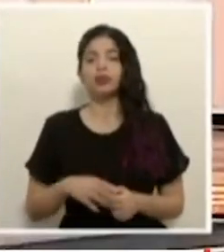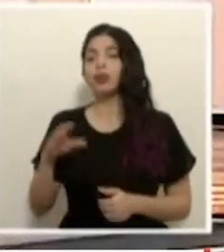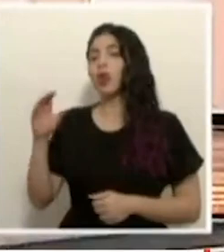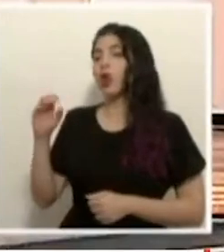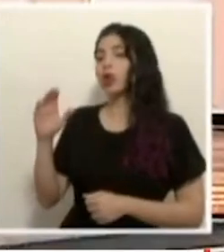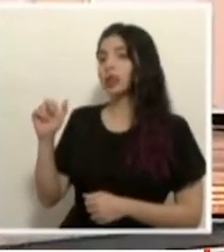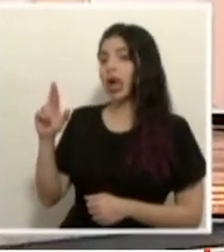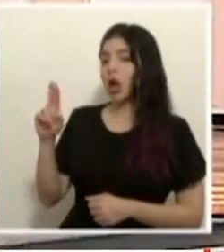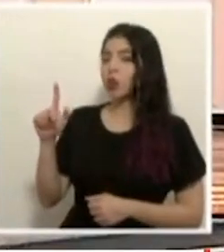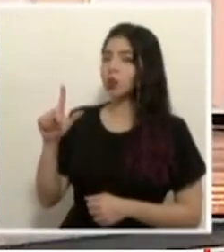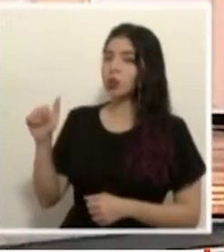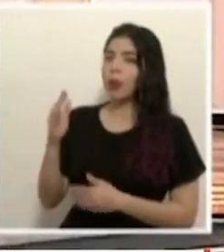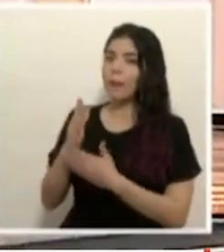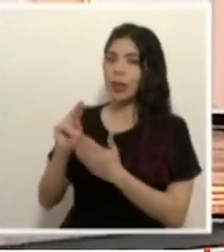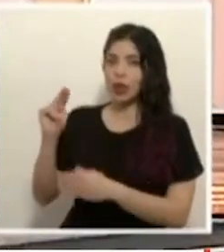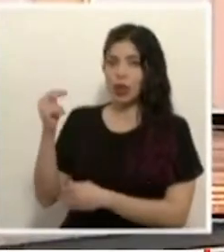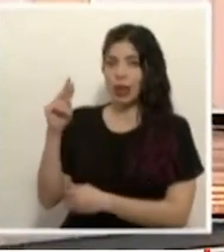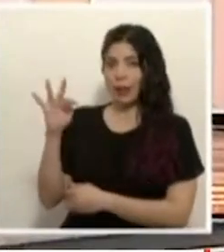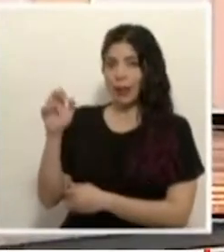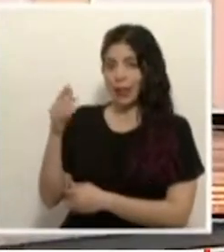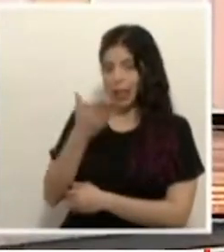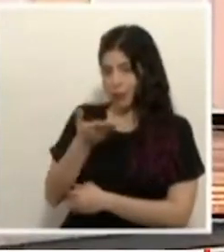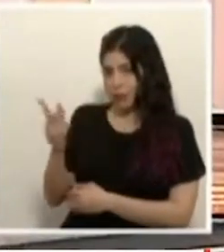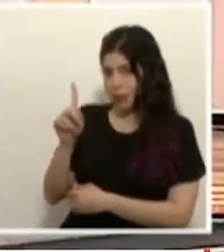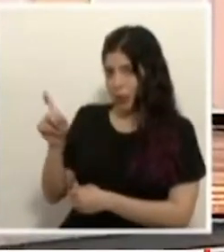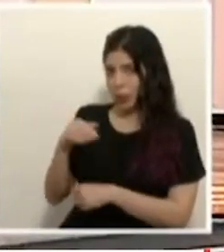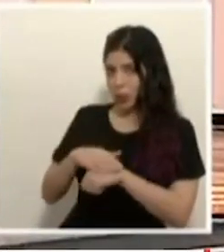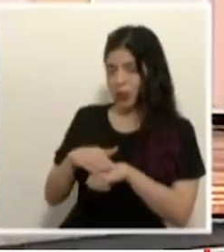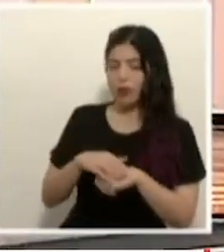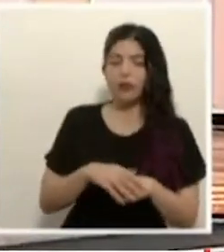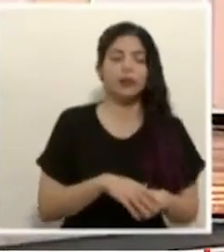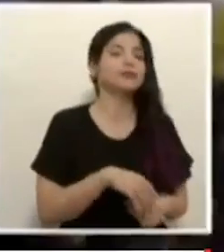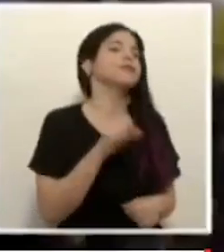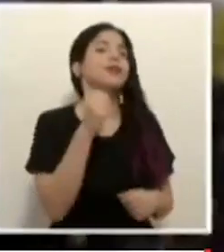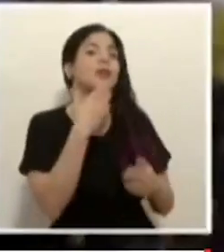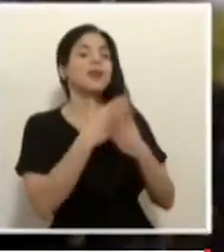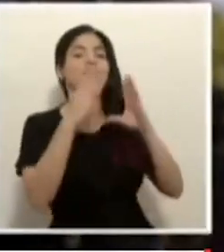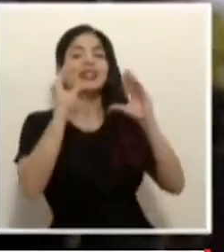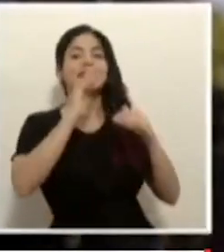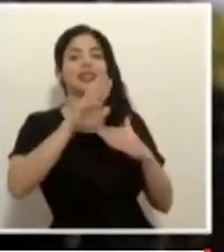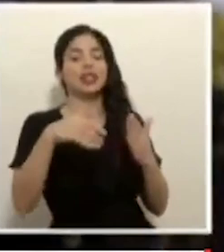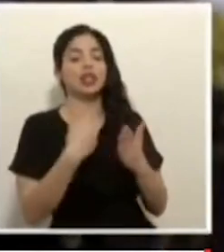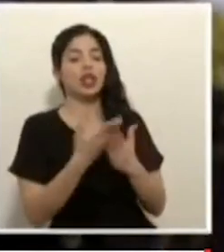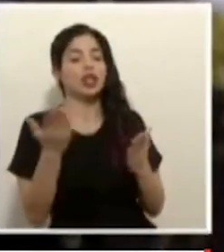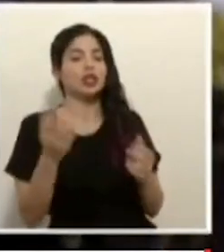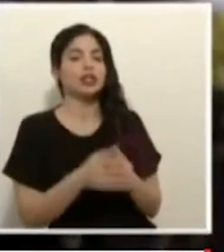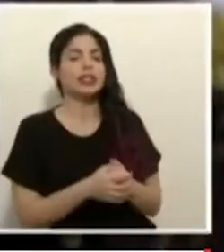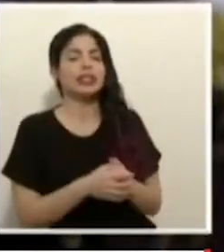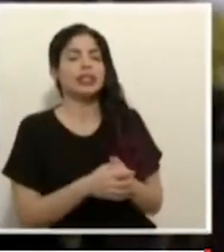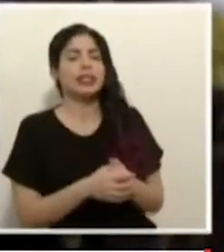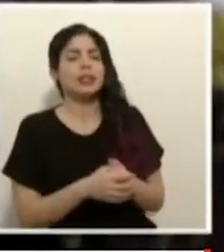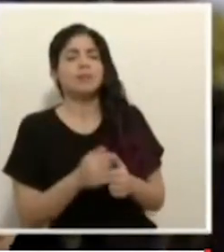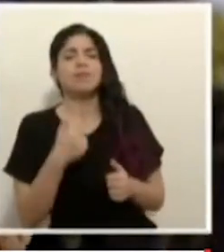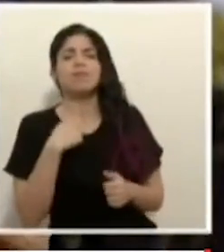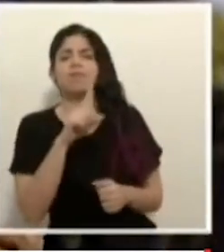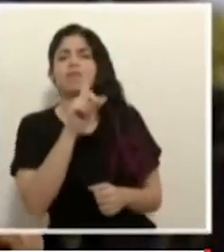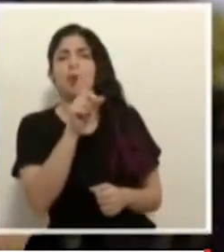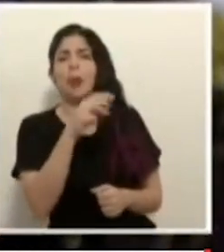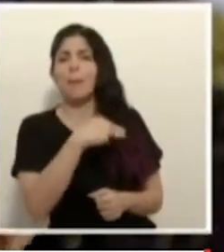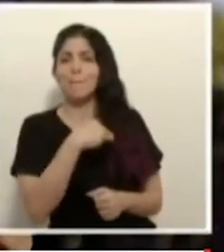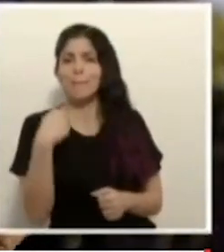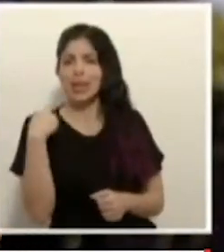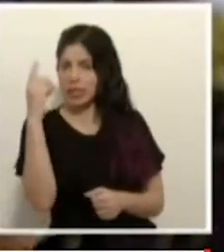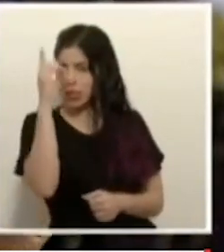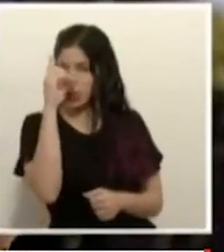Oscar Ulloa de Noticias Repretel su consulta por favor sí buenas tardes a todos tengo preguntas para el ministro